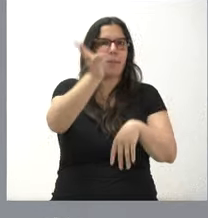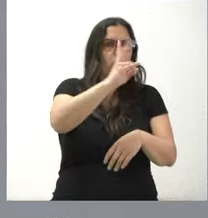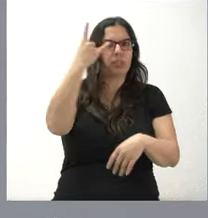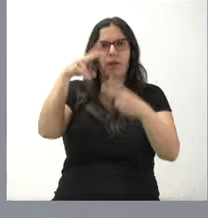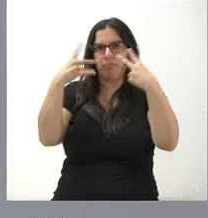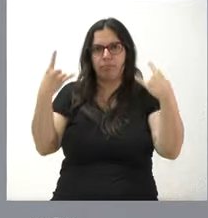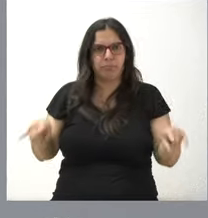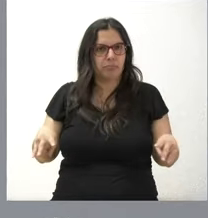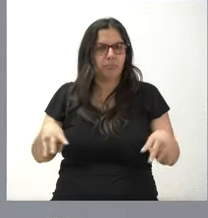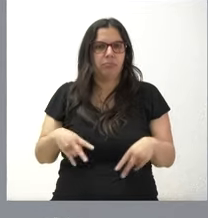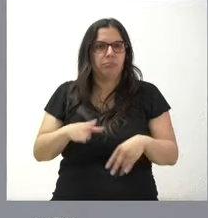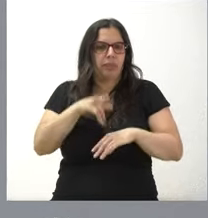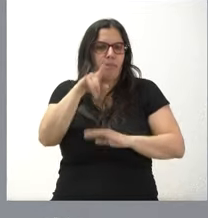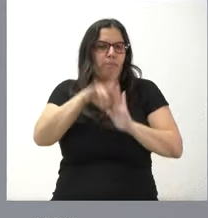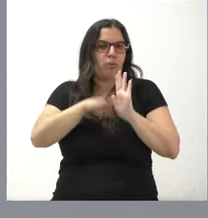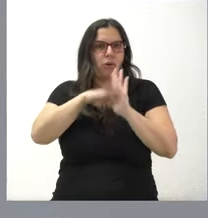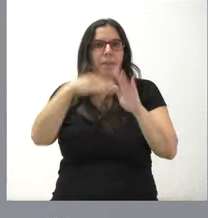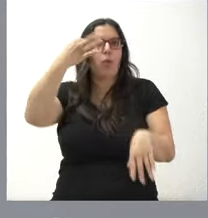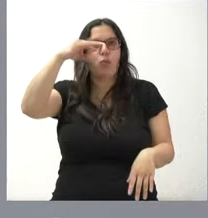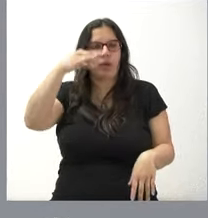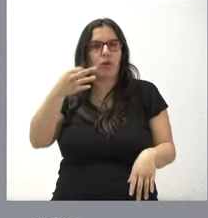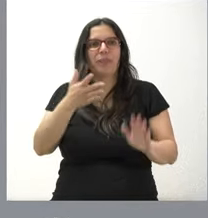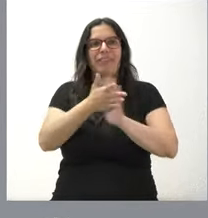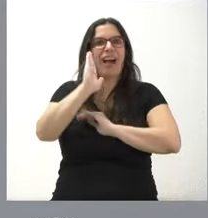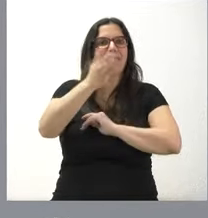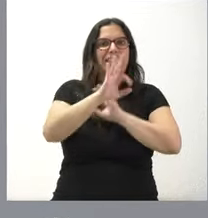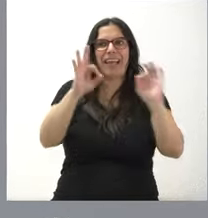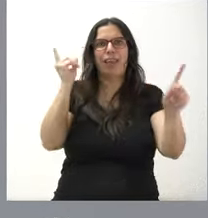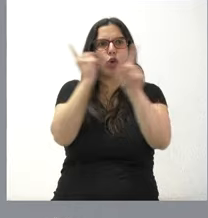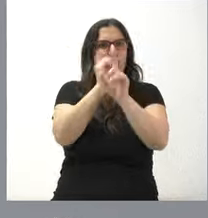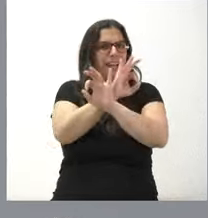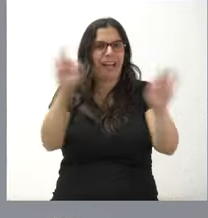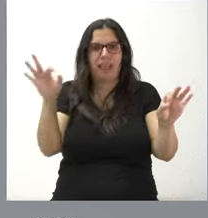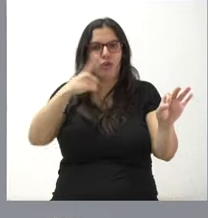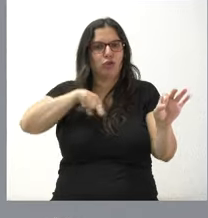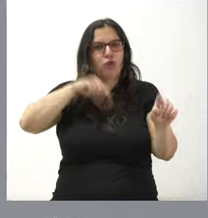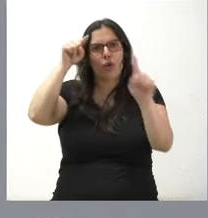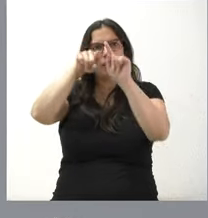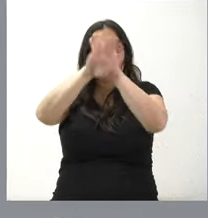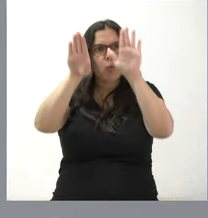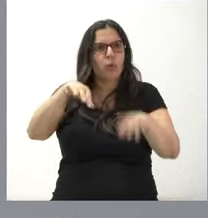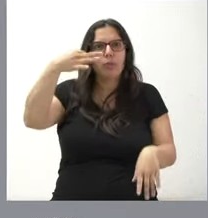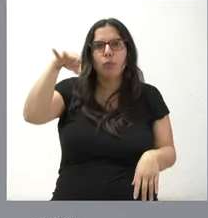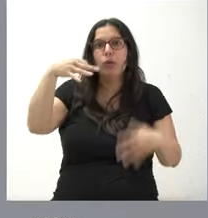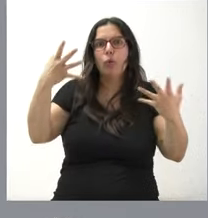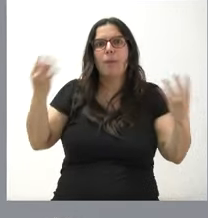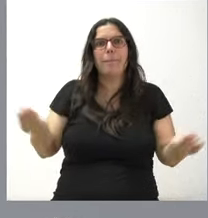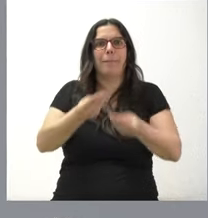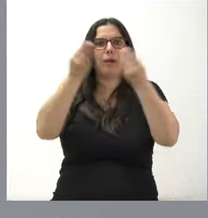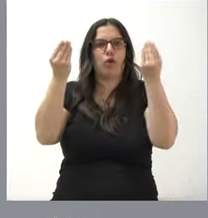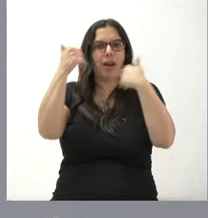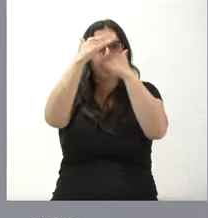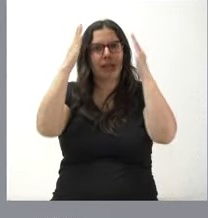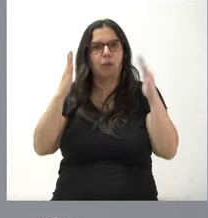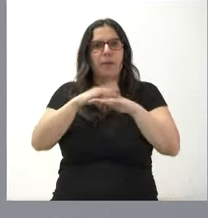Salamanca, para este programa que, como les digo, es único. No se perjudica a nadie, no va en contra de nadie, nuestro objetivo último y único es mejorar la asistencia